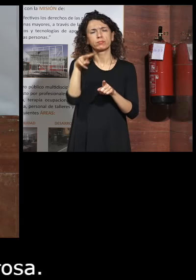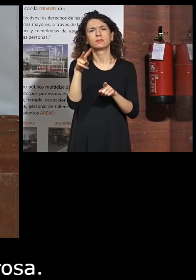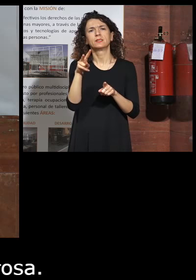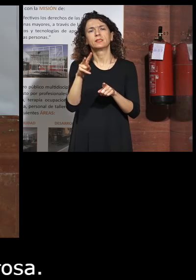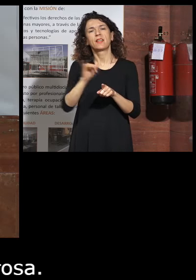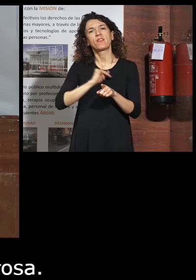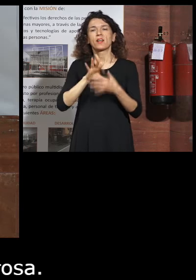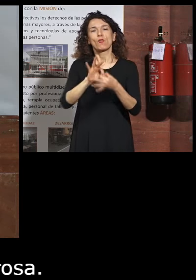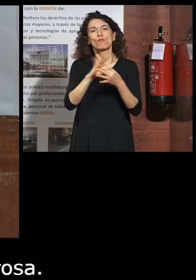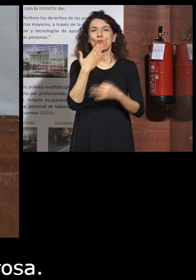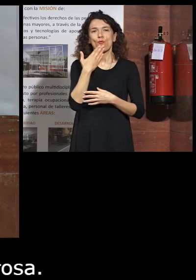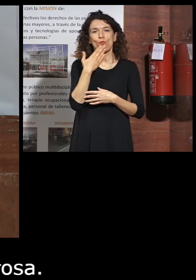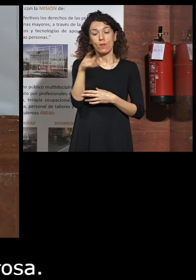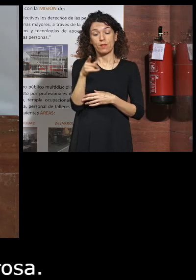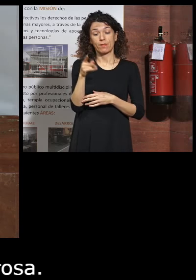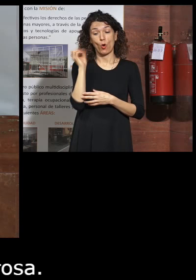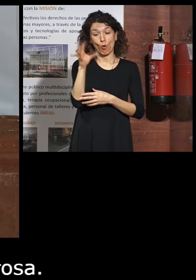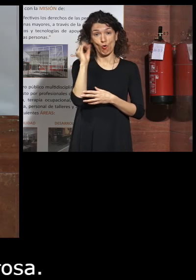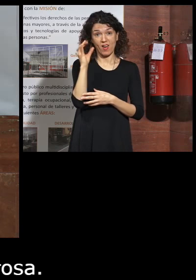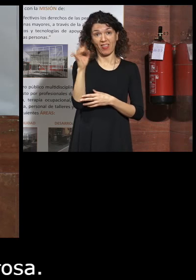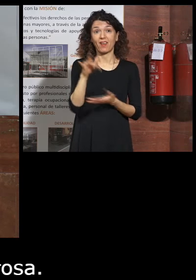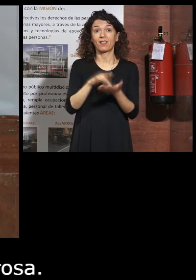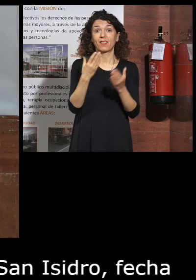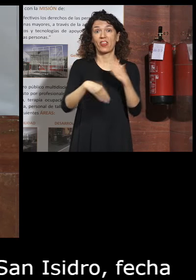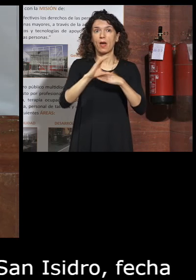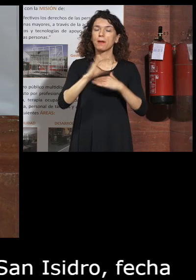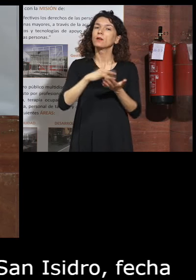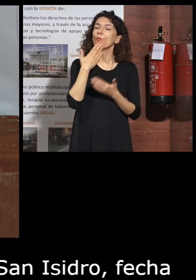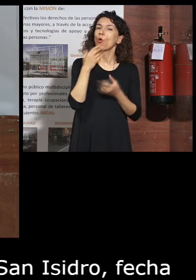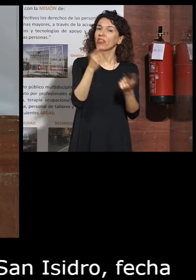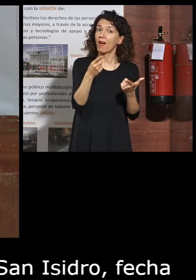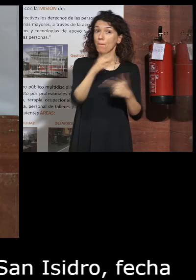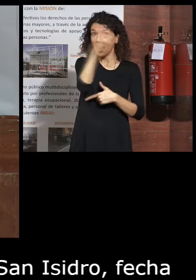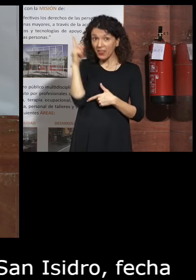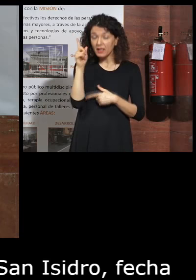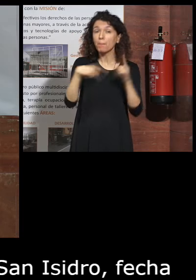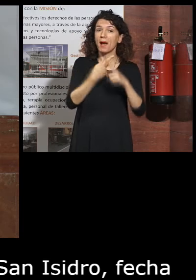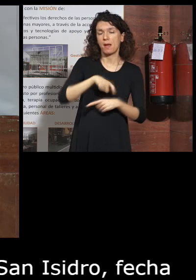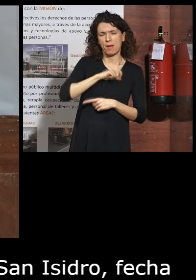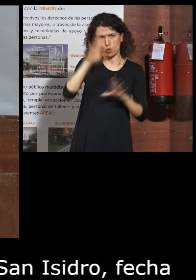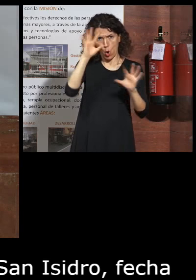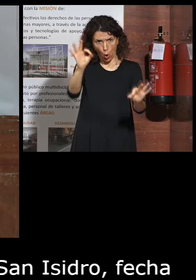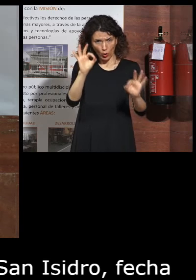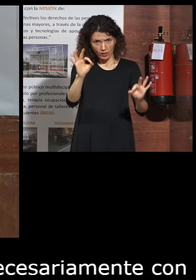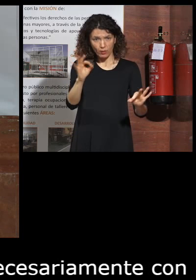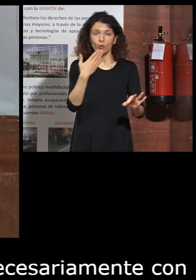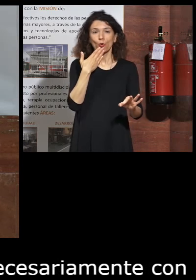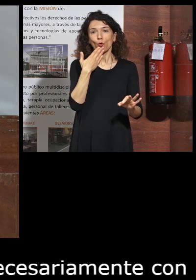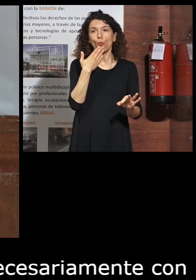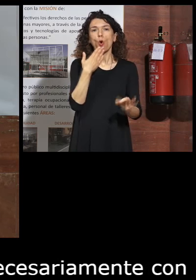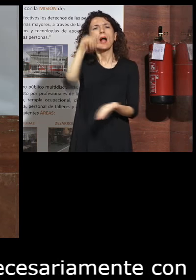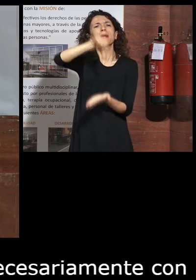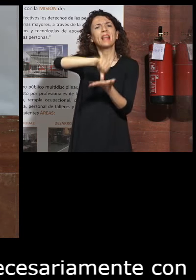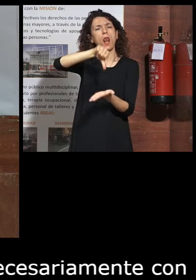con estas jornadas que celebra CEAPAT porque constituyen y convierten a Madrid y a España, lógicamente, en la capital,